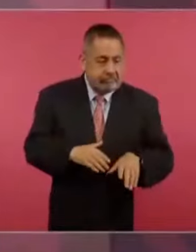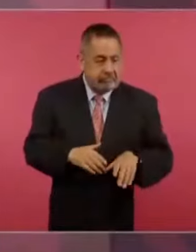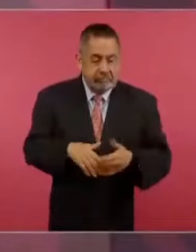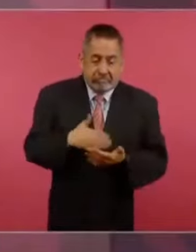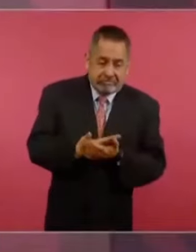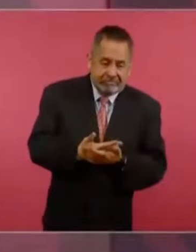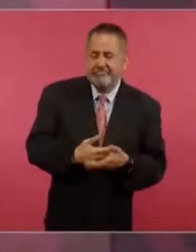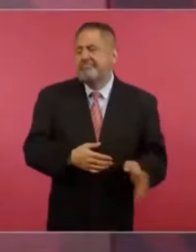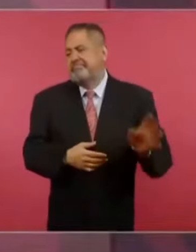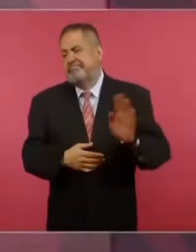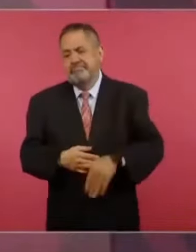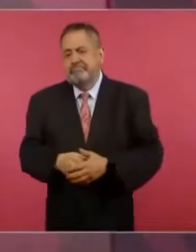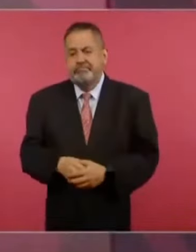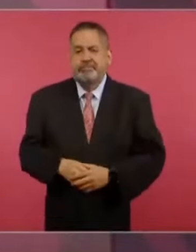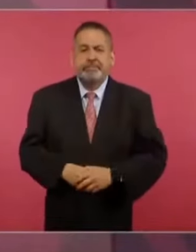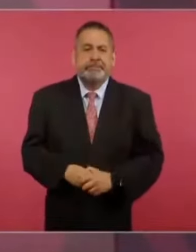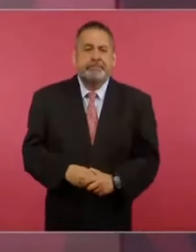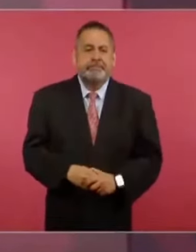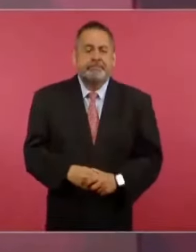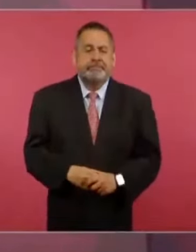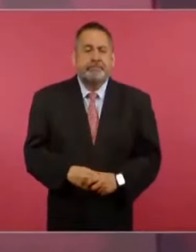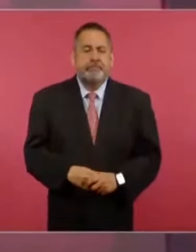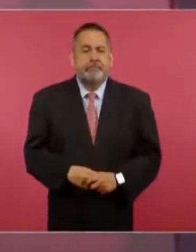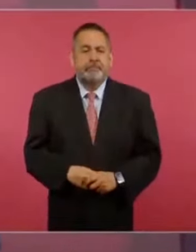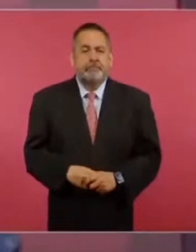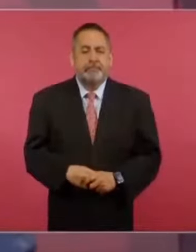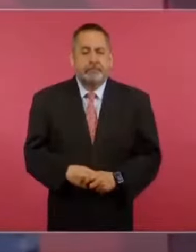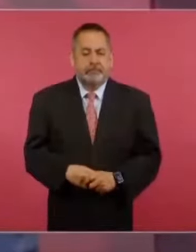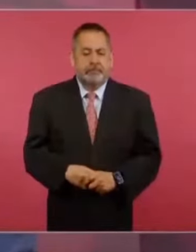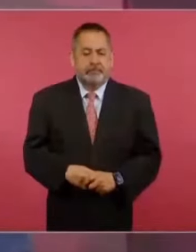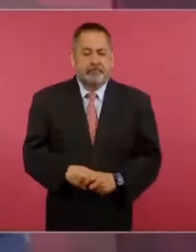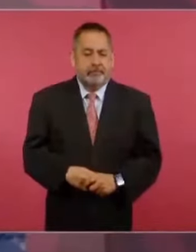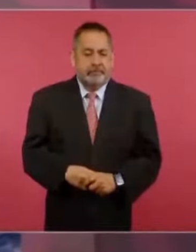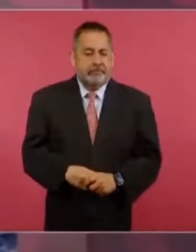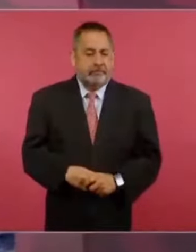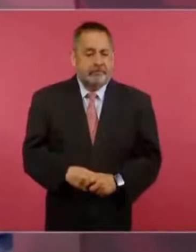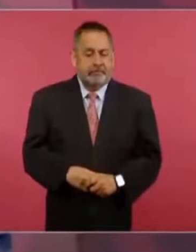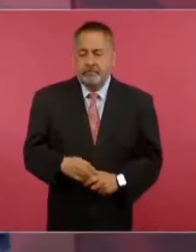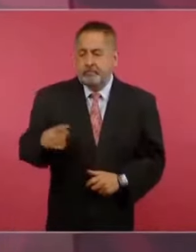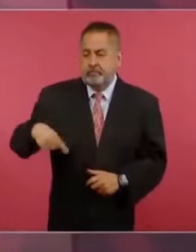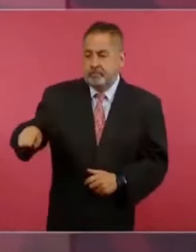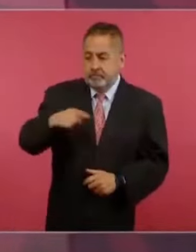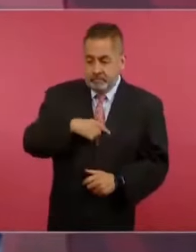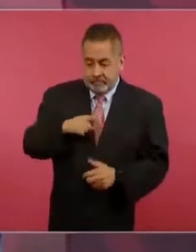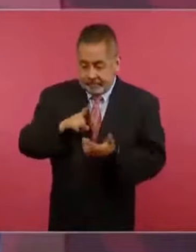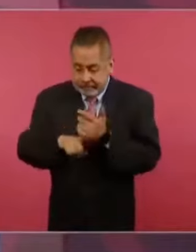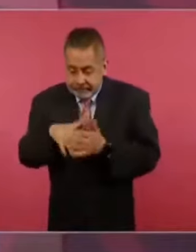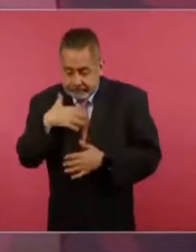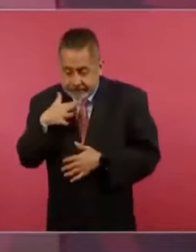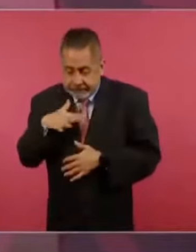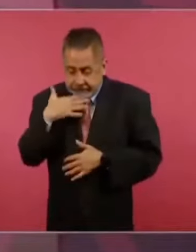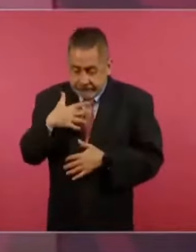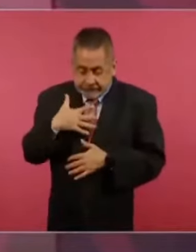noquean a cualquiera.